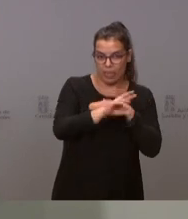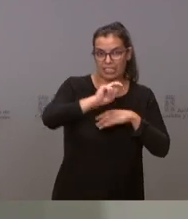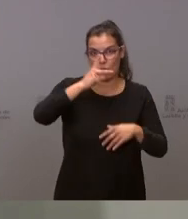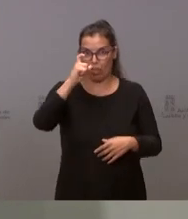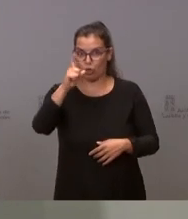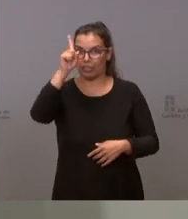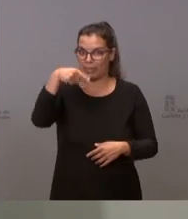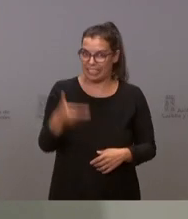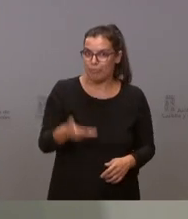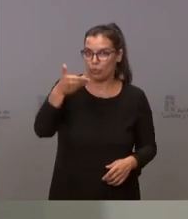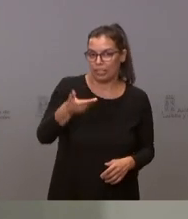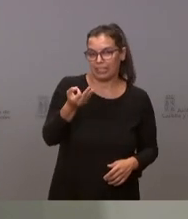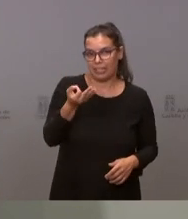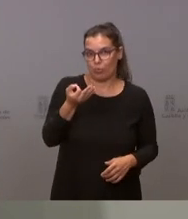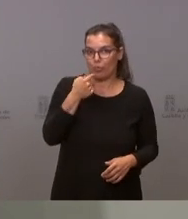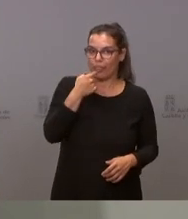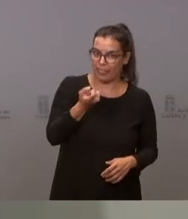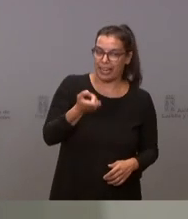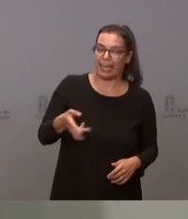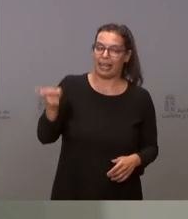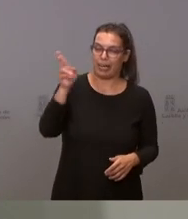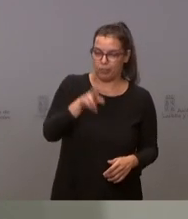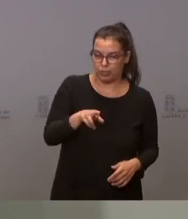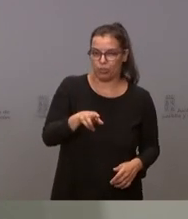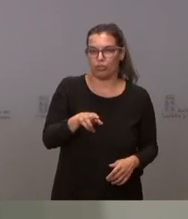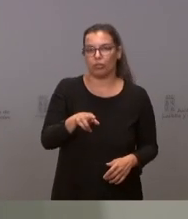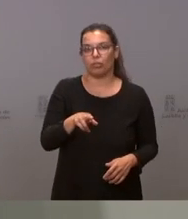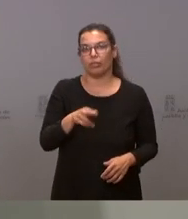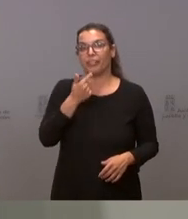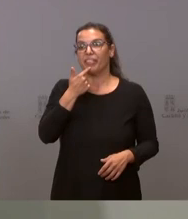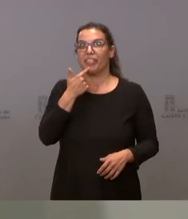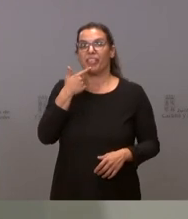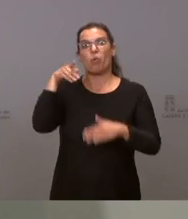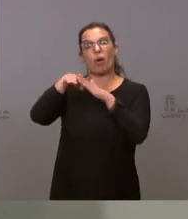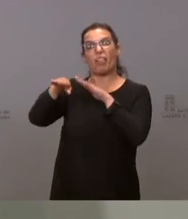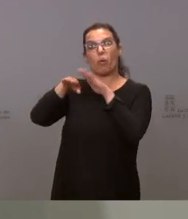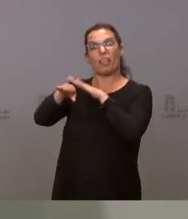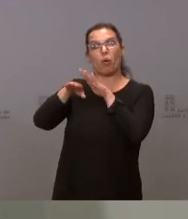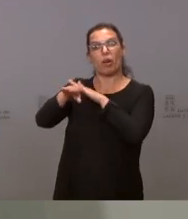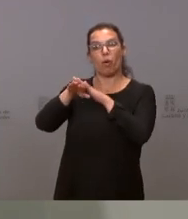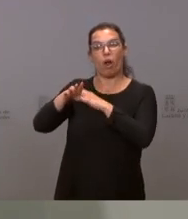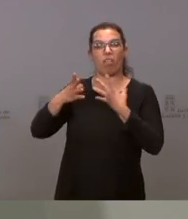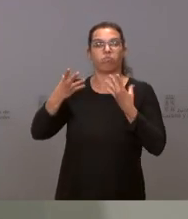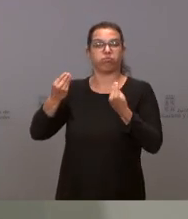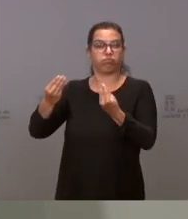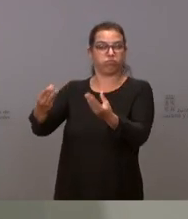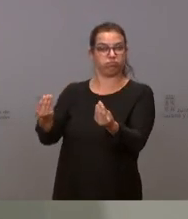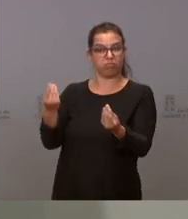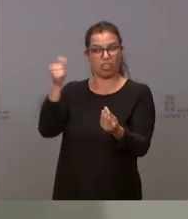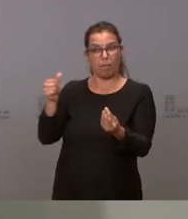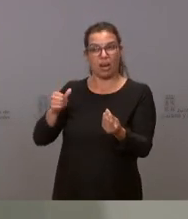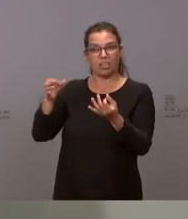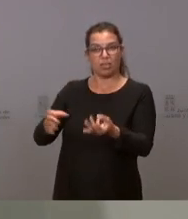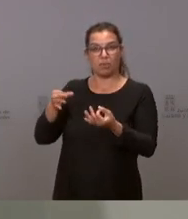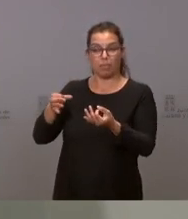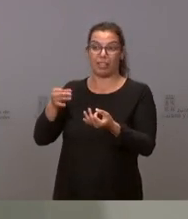importante decirles nuevamente cuando se critica que se queden un porcentaje de vacunas sin poner cada semana para